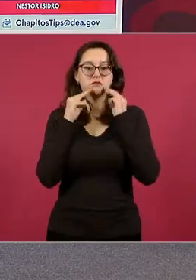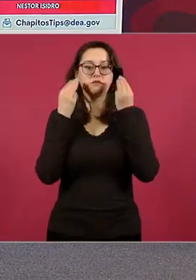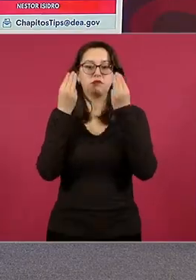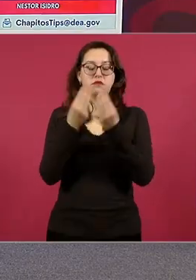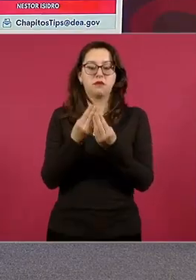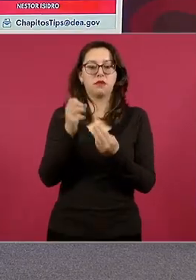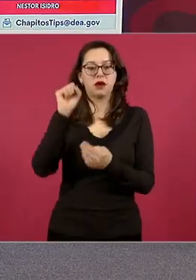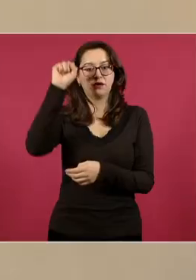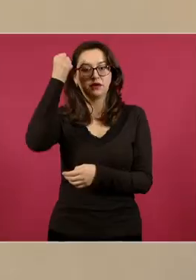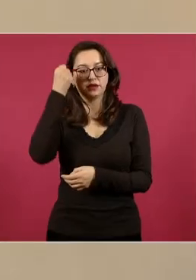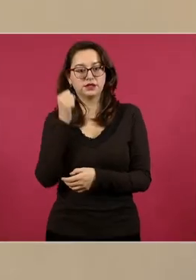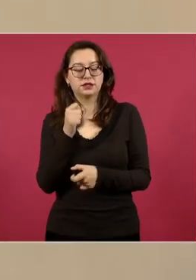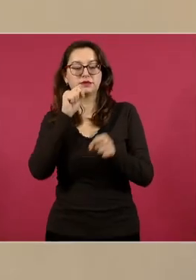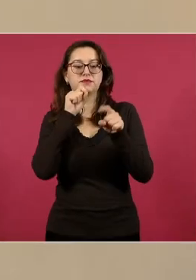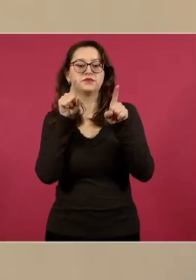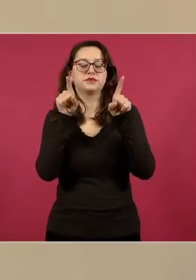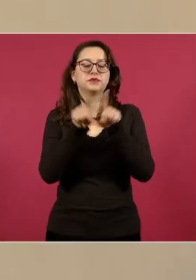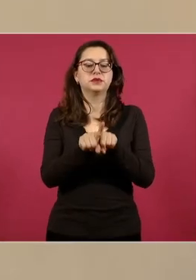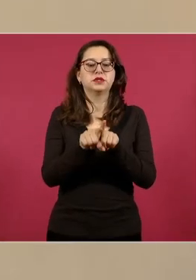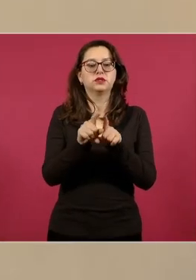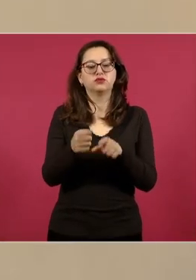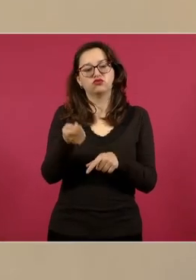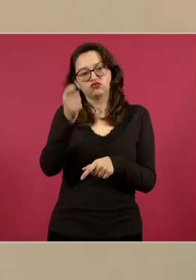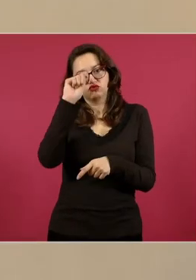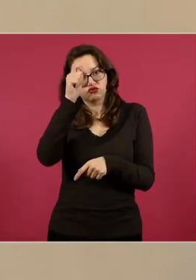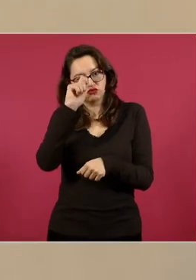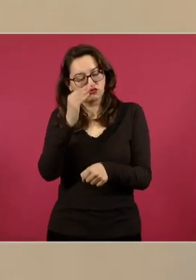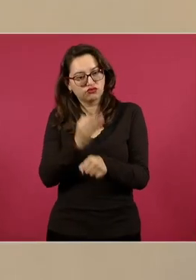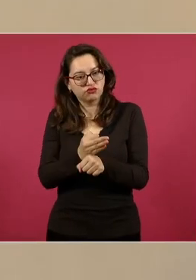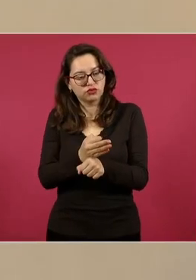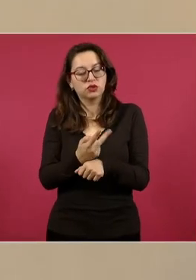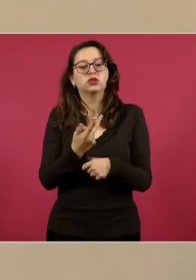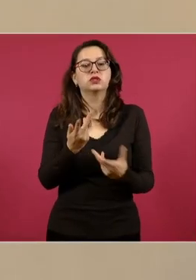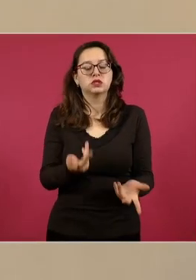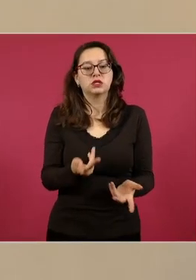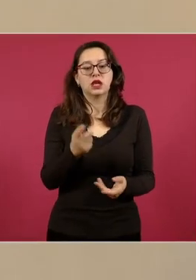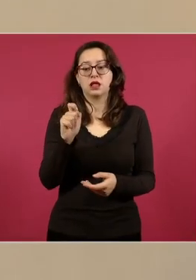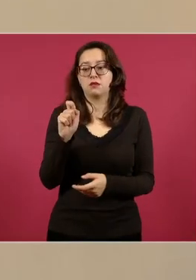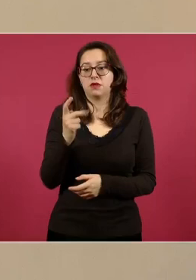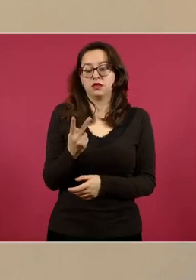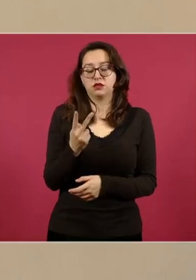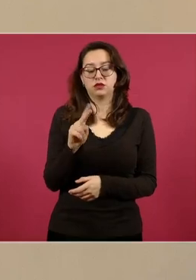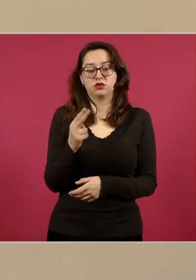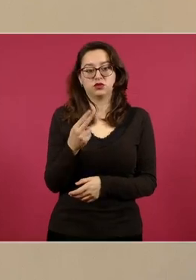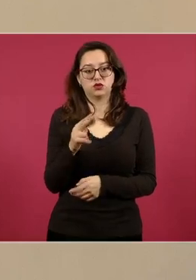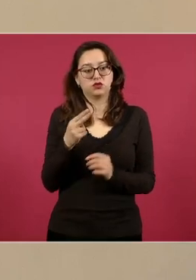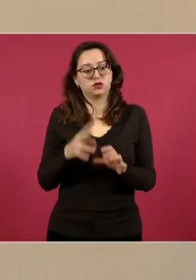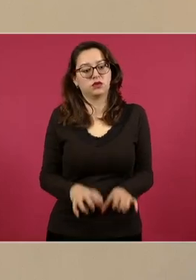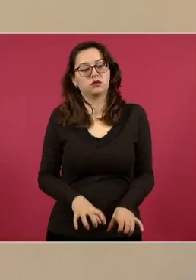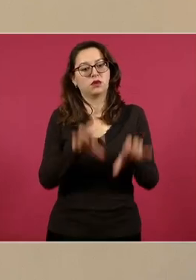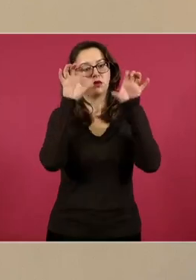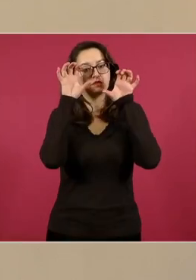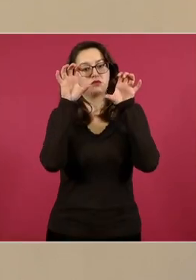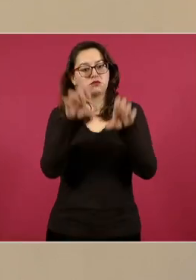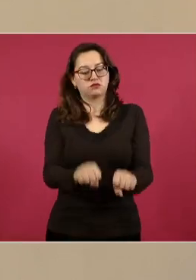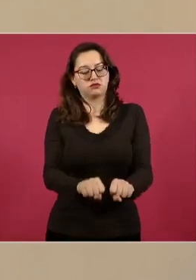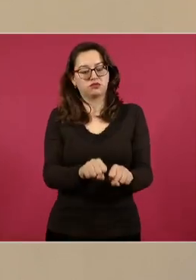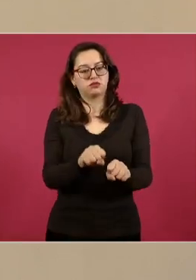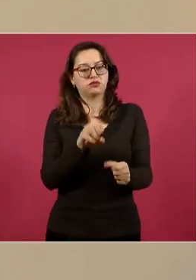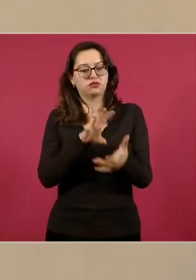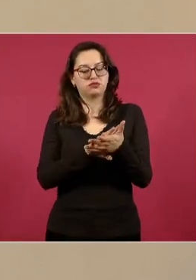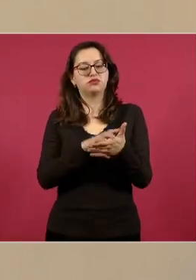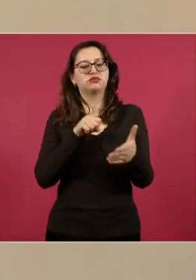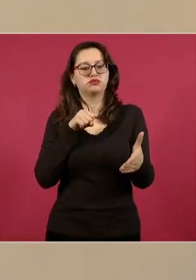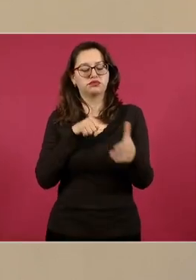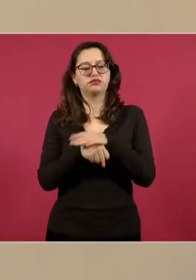Los Chapitos. Fue detenido con fines de extradición el 22 de noviembre, tras un operativo implementado por el Ejército